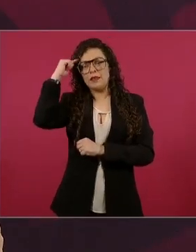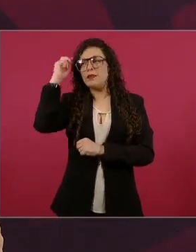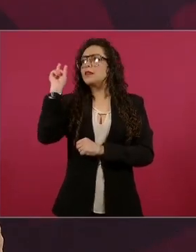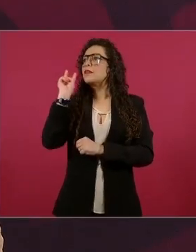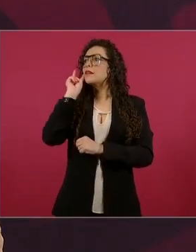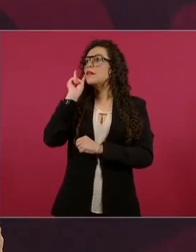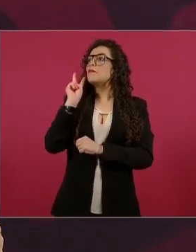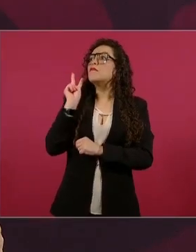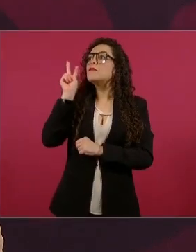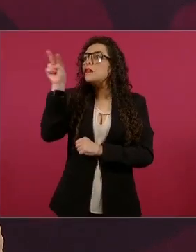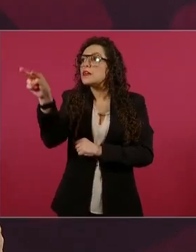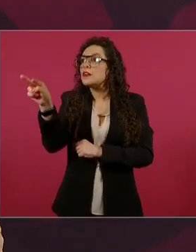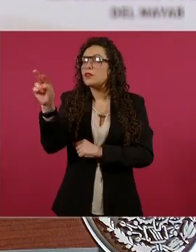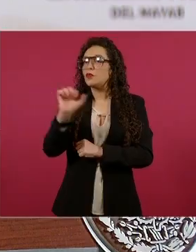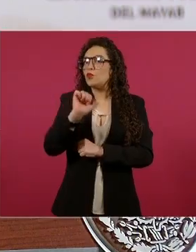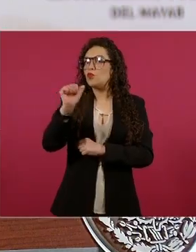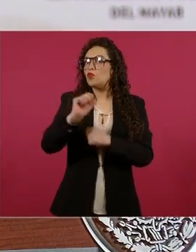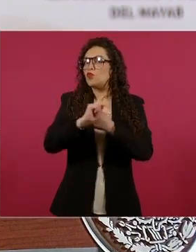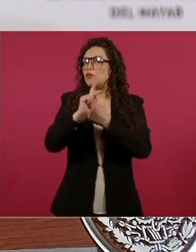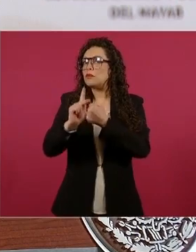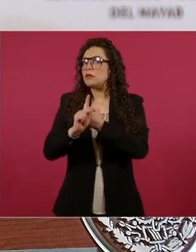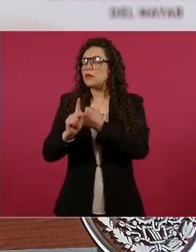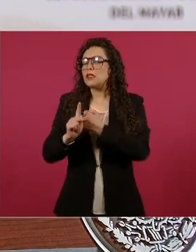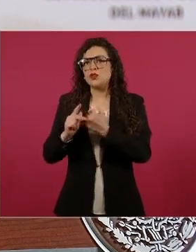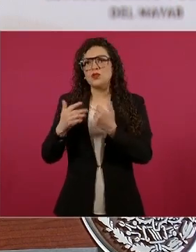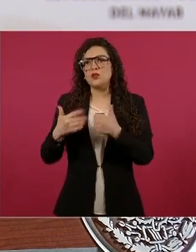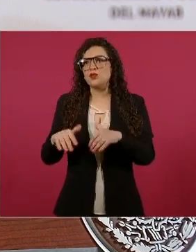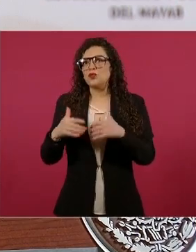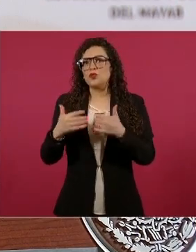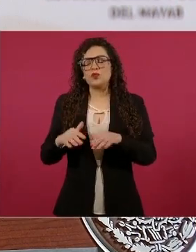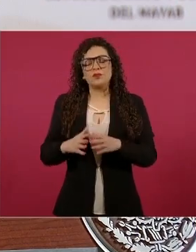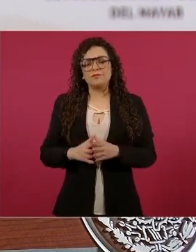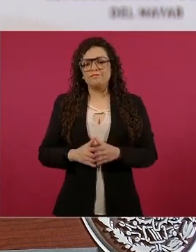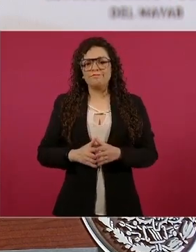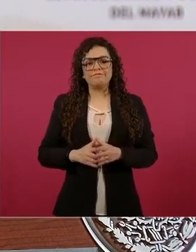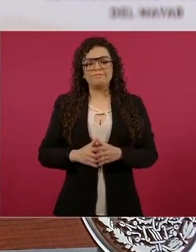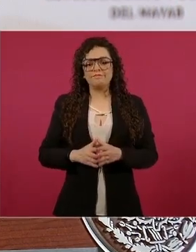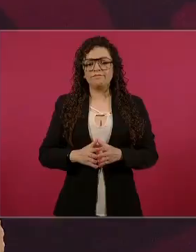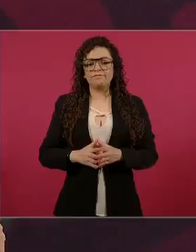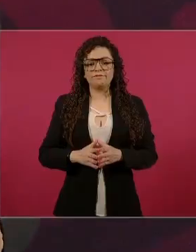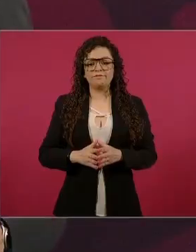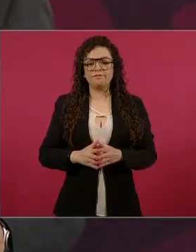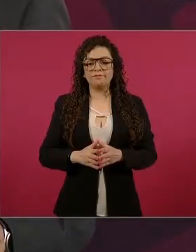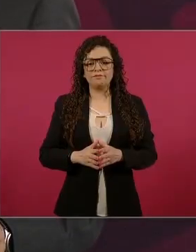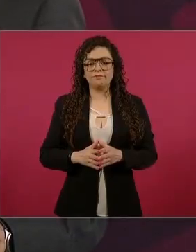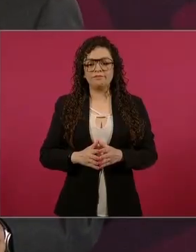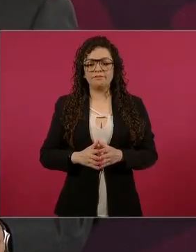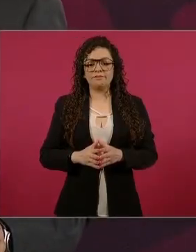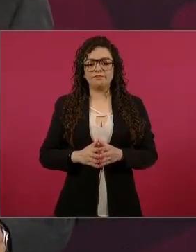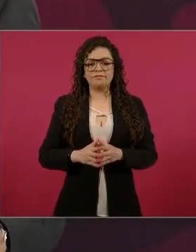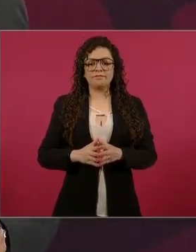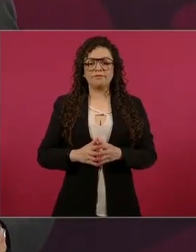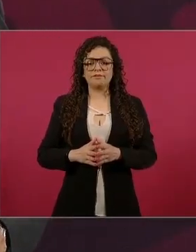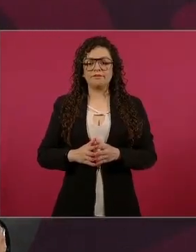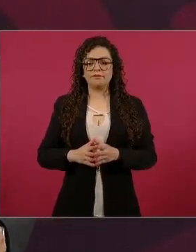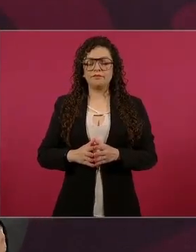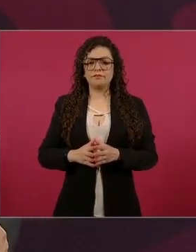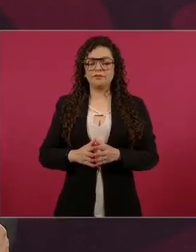nada más